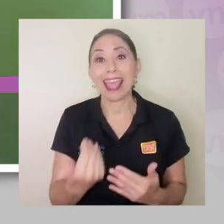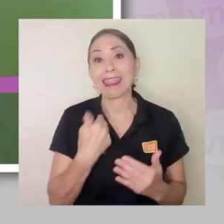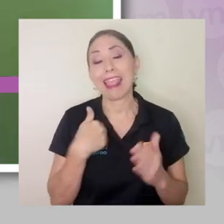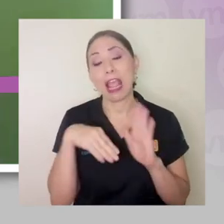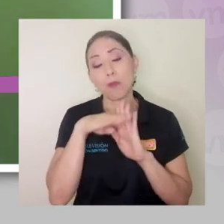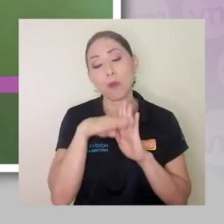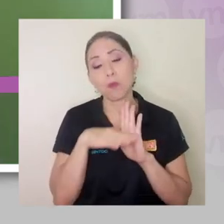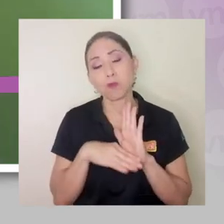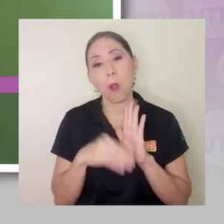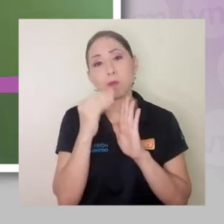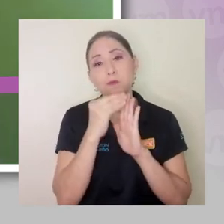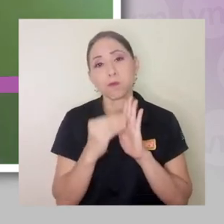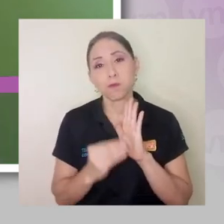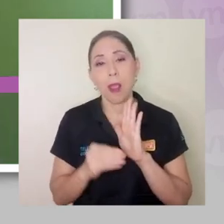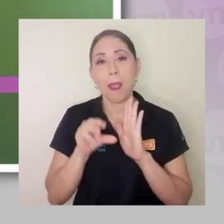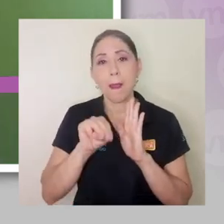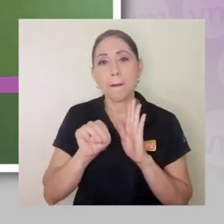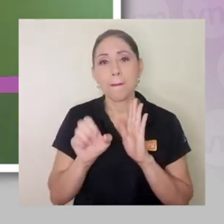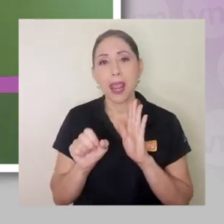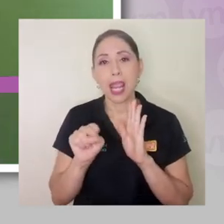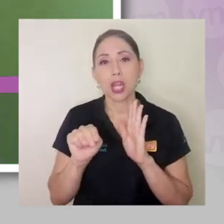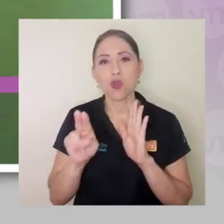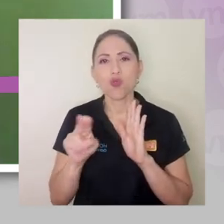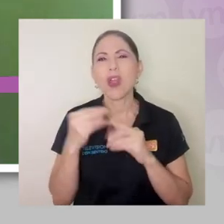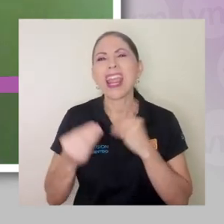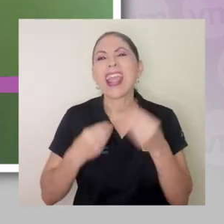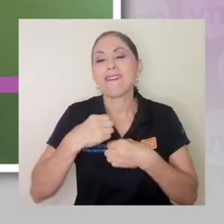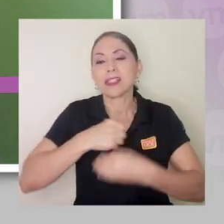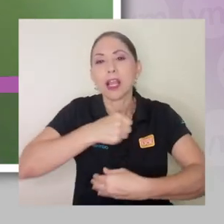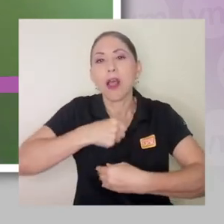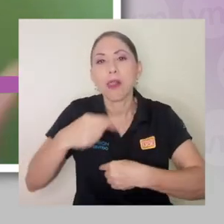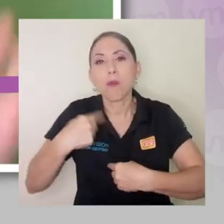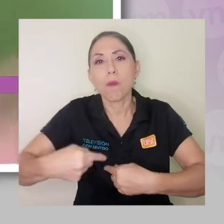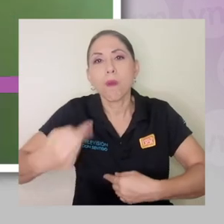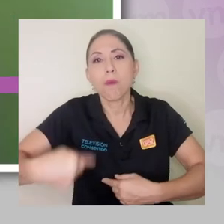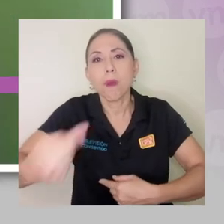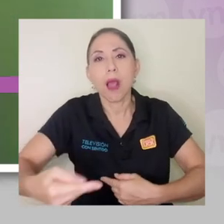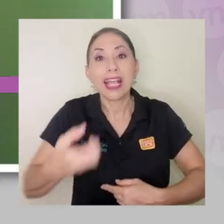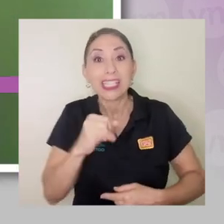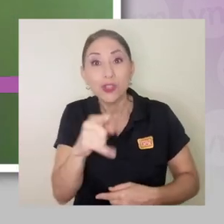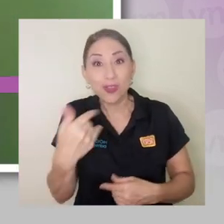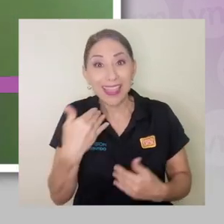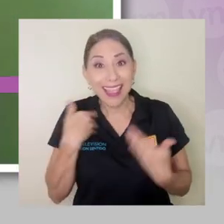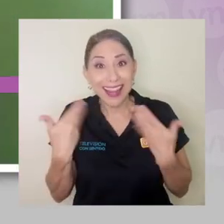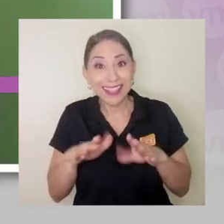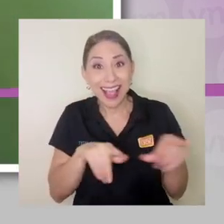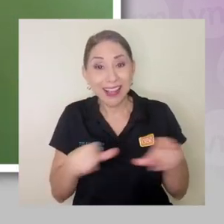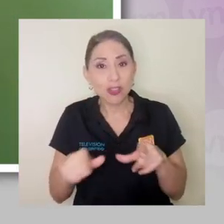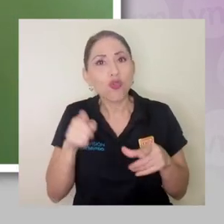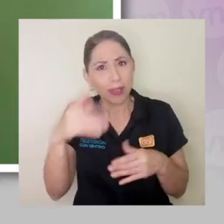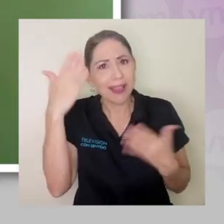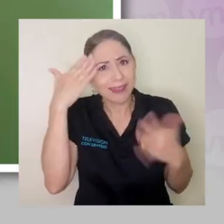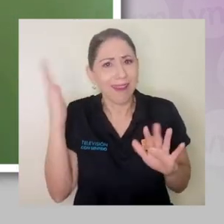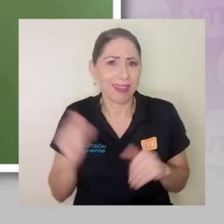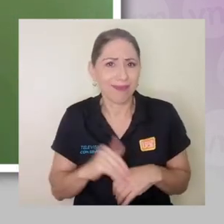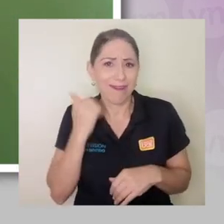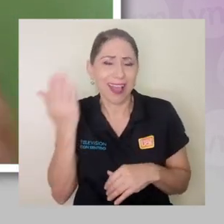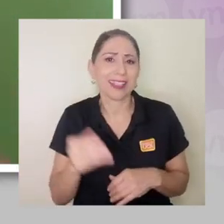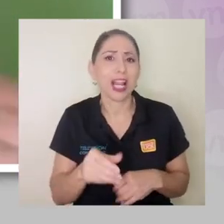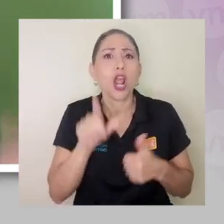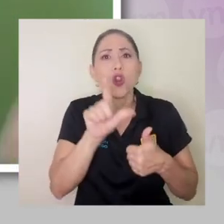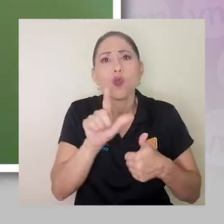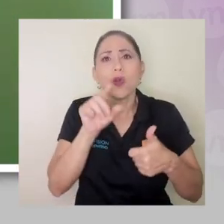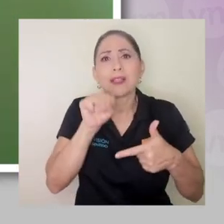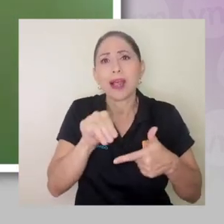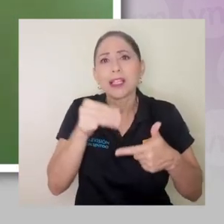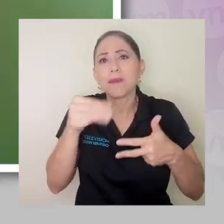menú, ¿verdad? Pero no necesariamente eso es tan fácil. Si usted tiene un menú, es muy fácil, porque usted ya sabe qué va a ser lunes, martes,